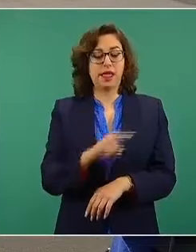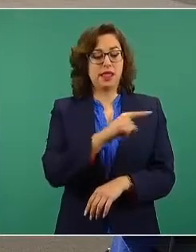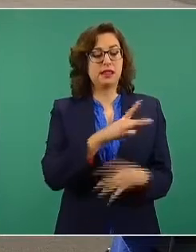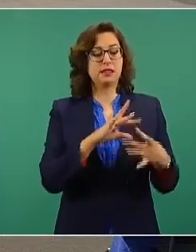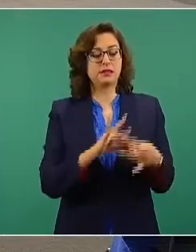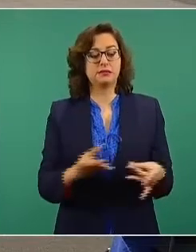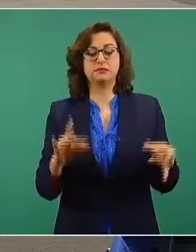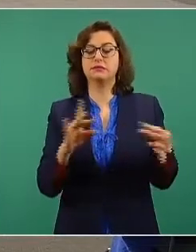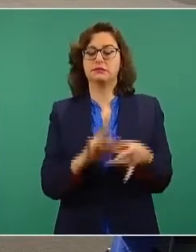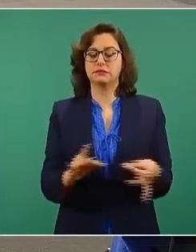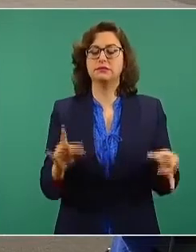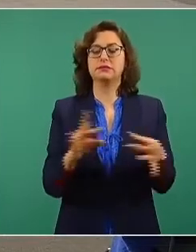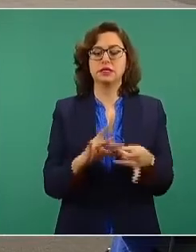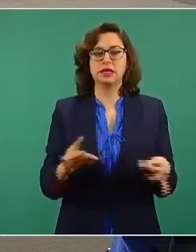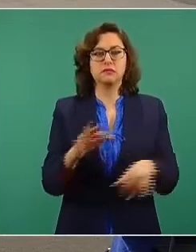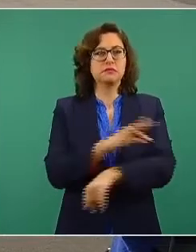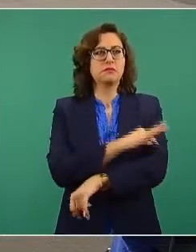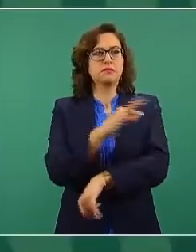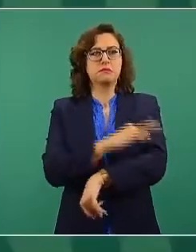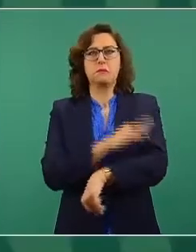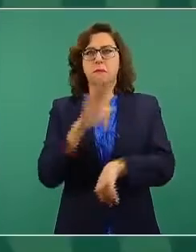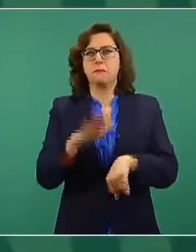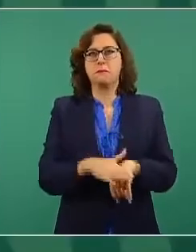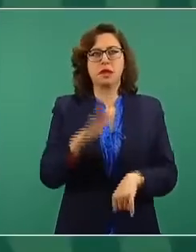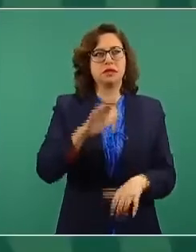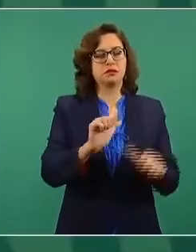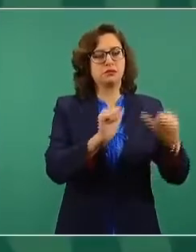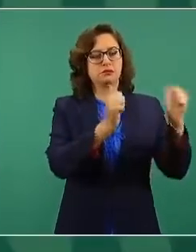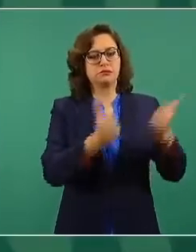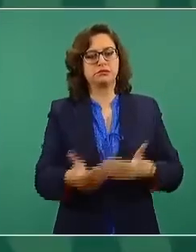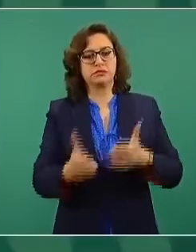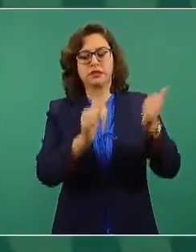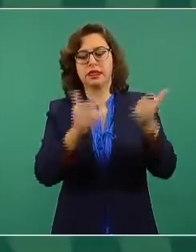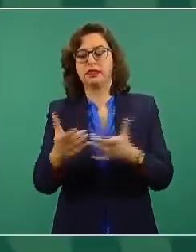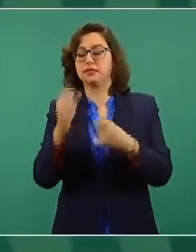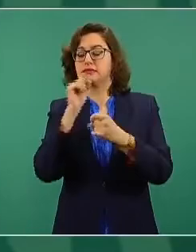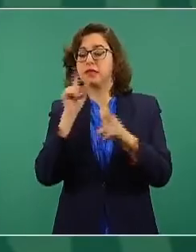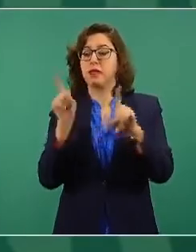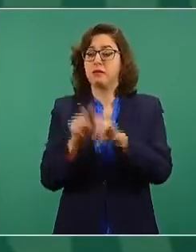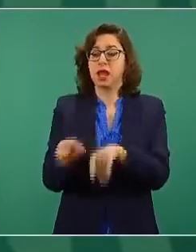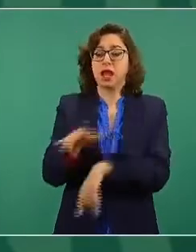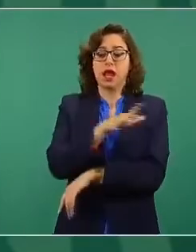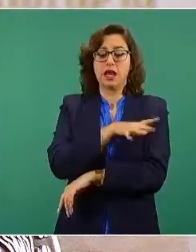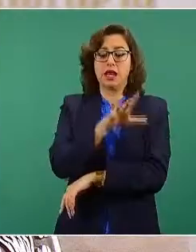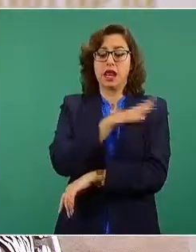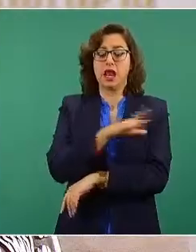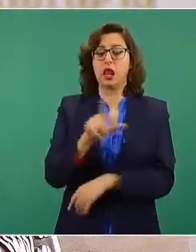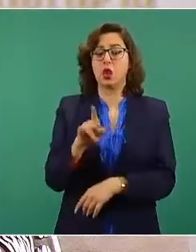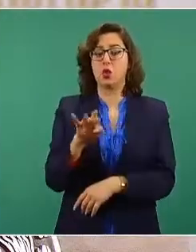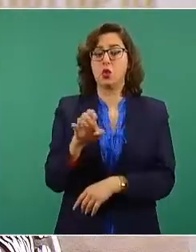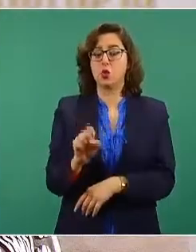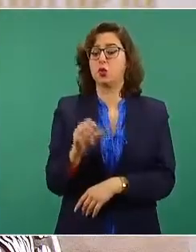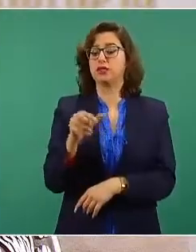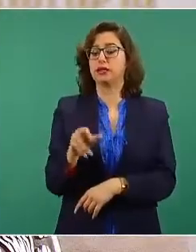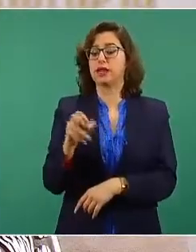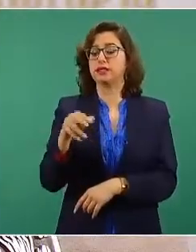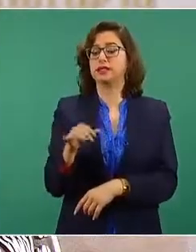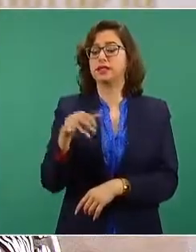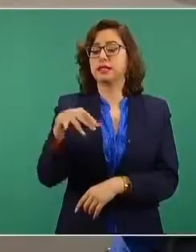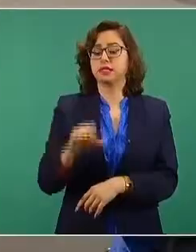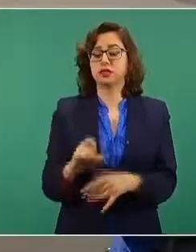importantísima, nos presentará el operativo de la distribución de las vacunas a nivel nacional.